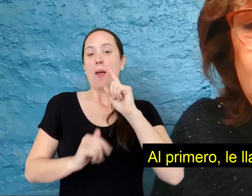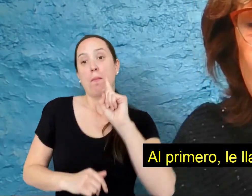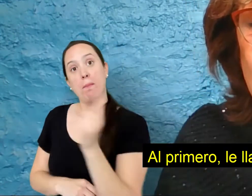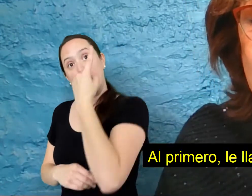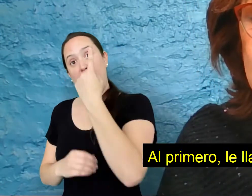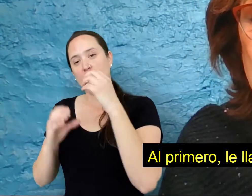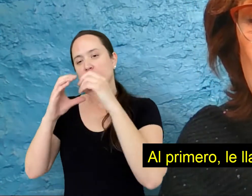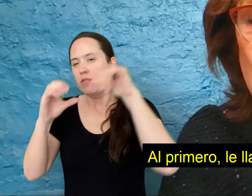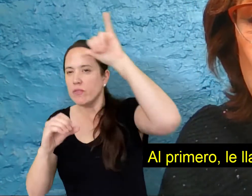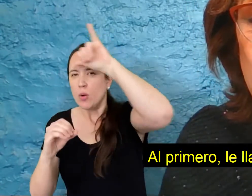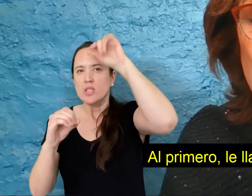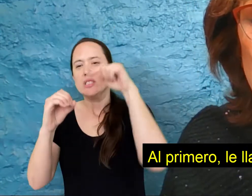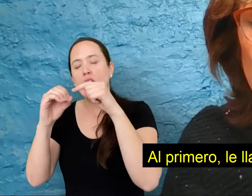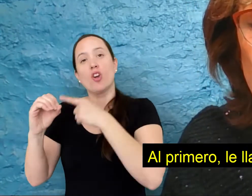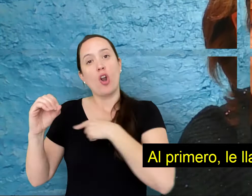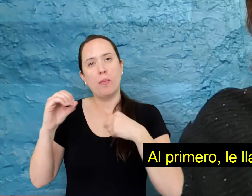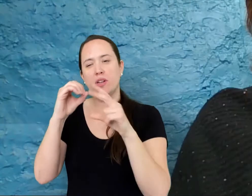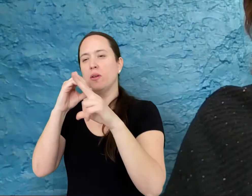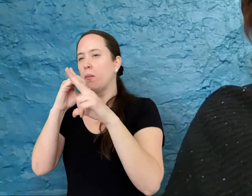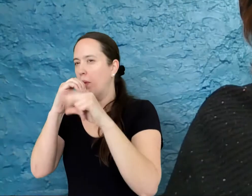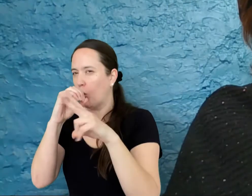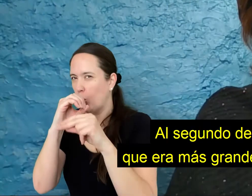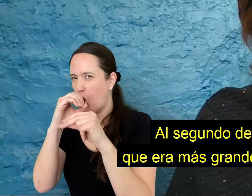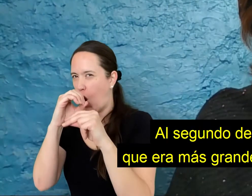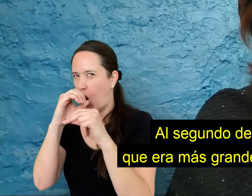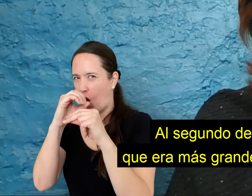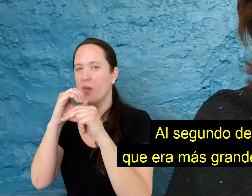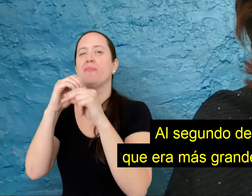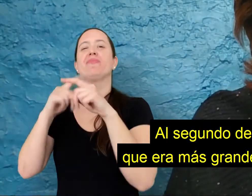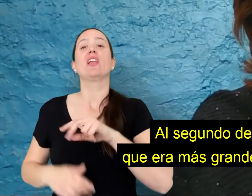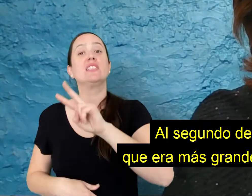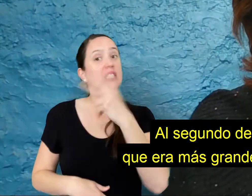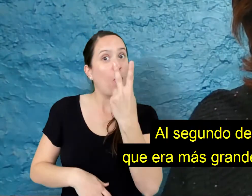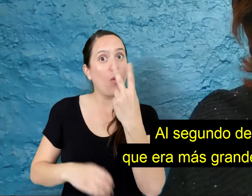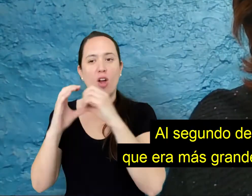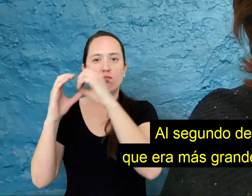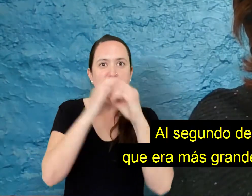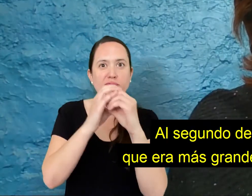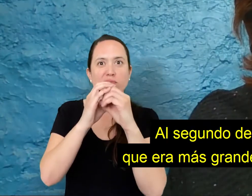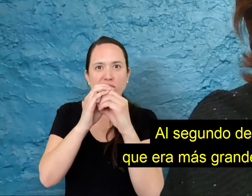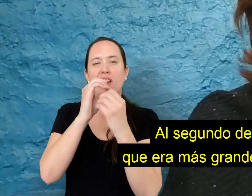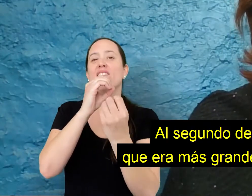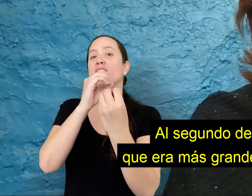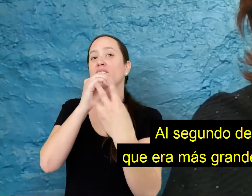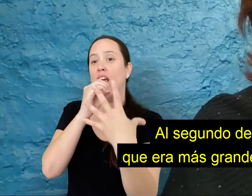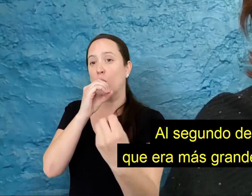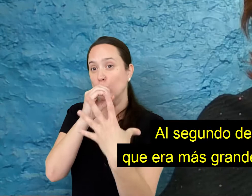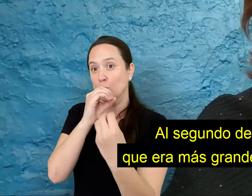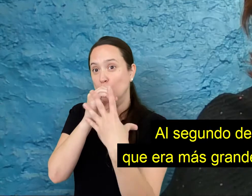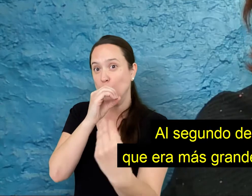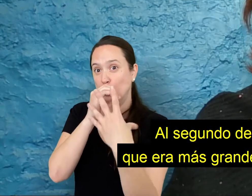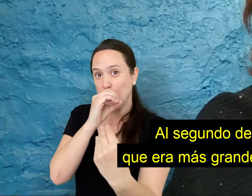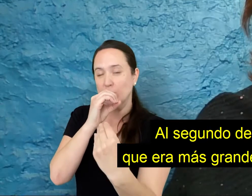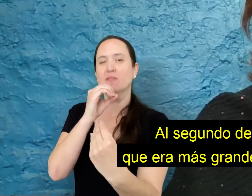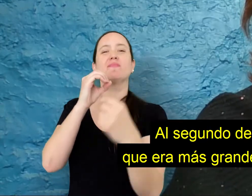primero le llamó Mercurio. Al segundo de sus amigos, que era más grande, le